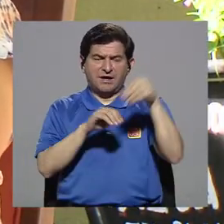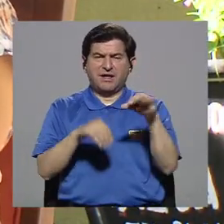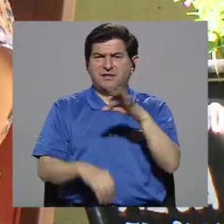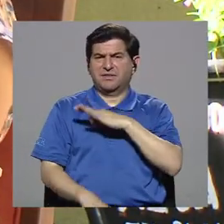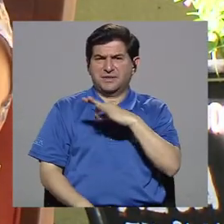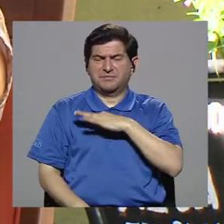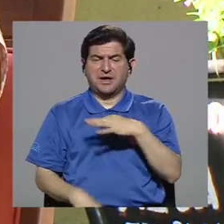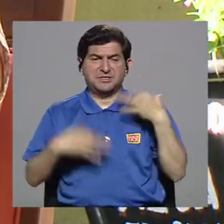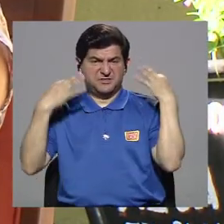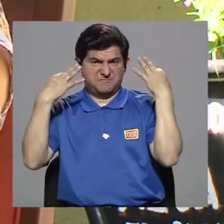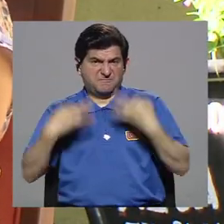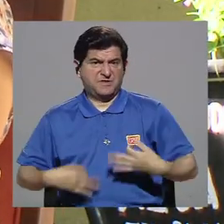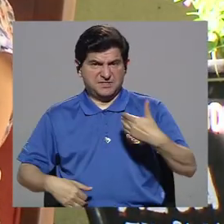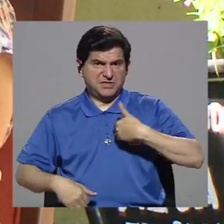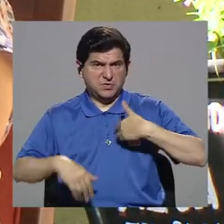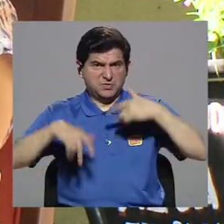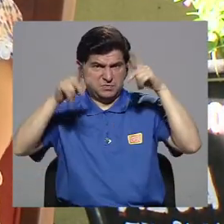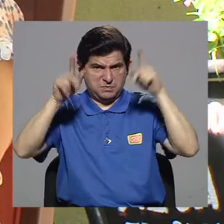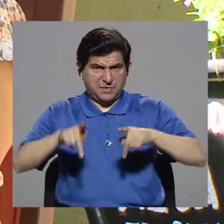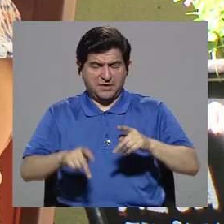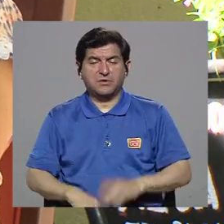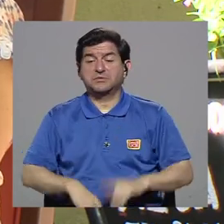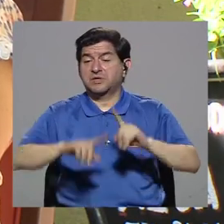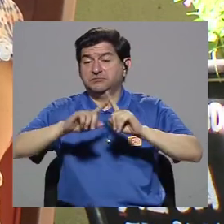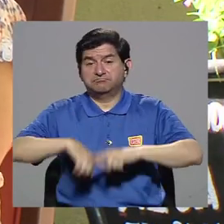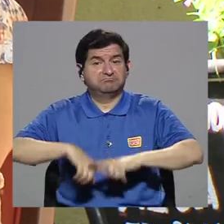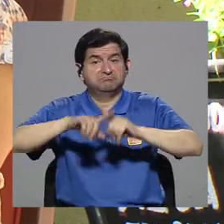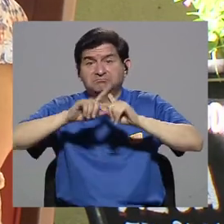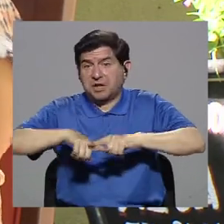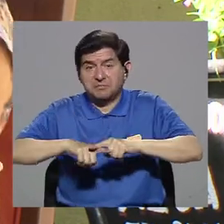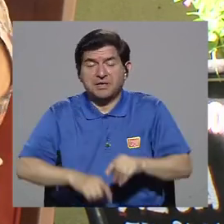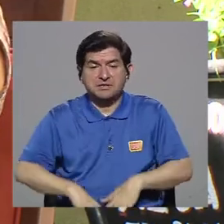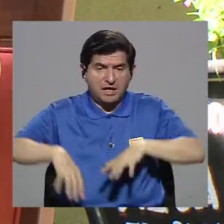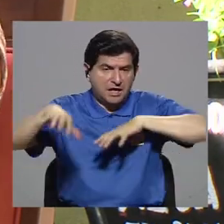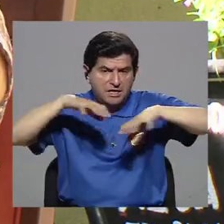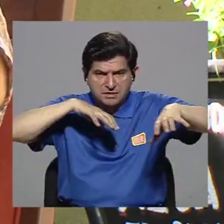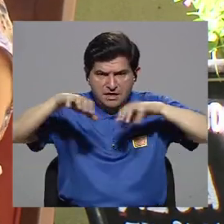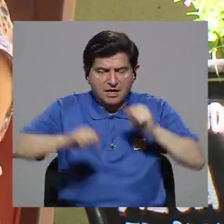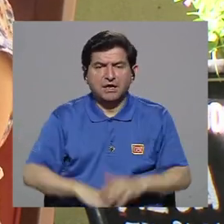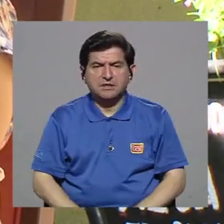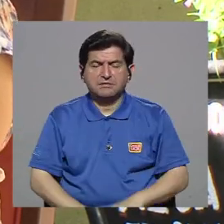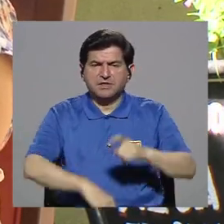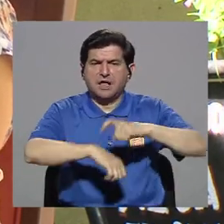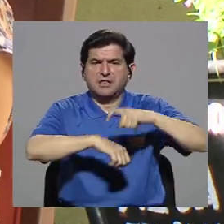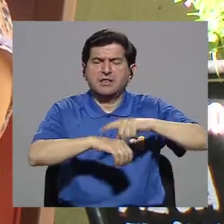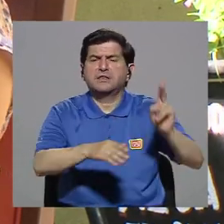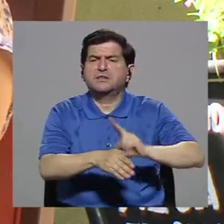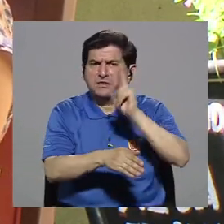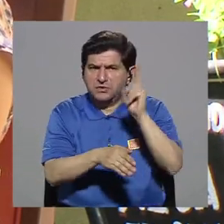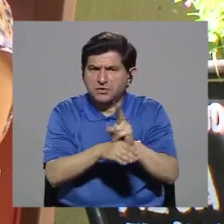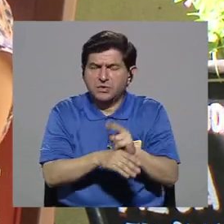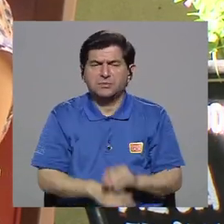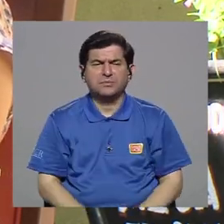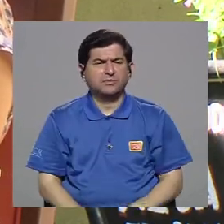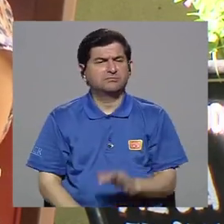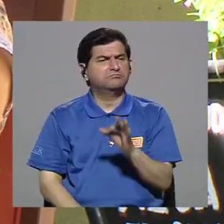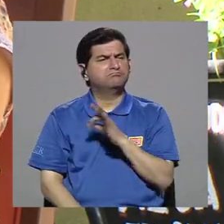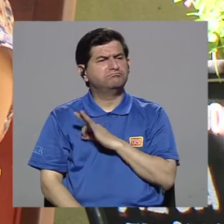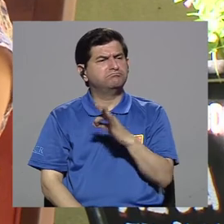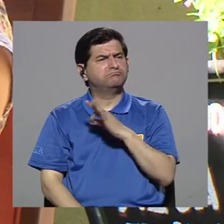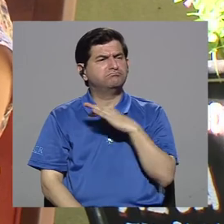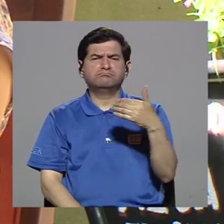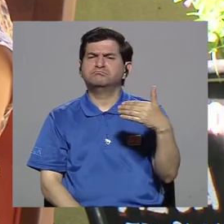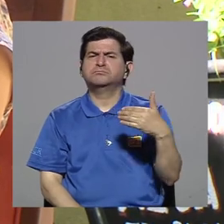beneficios físicos que pueden obtener las personas dependiendo de, bueno, de la actividad, de lo que duren y todo, ¿qué